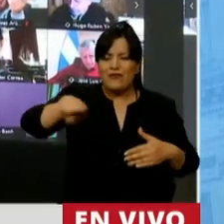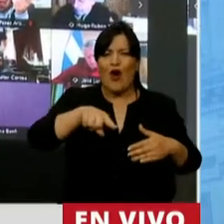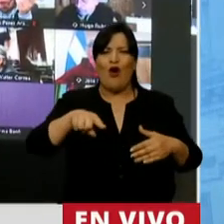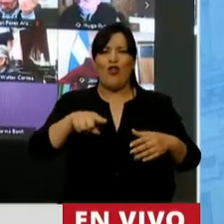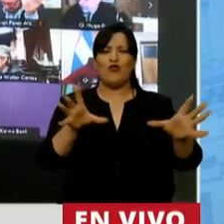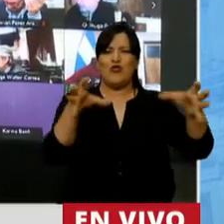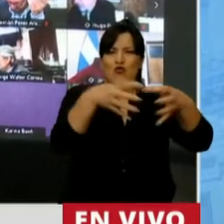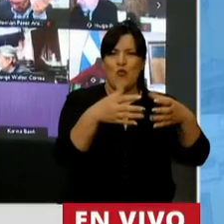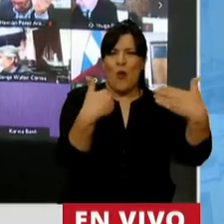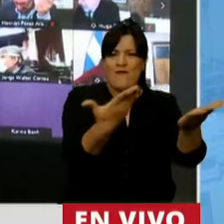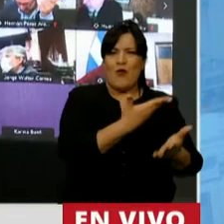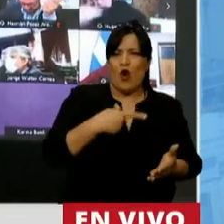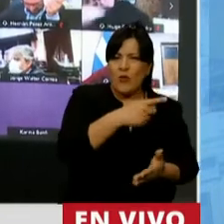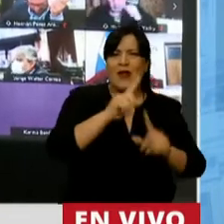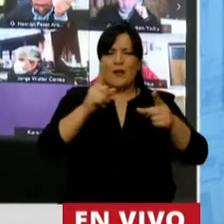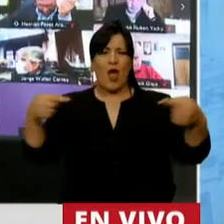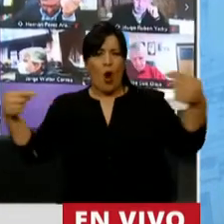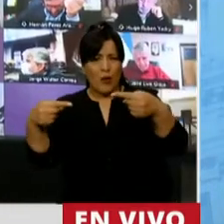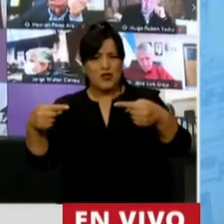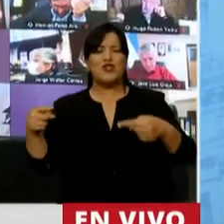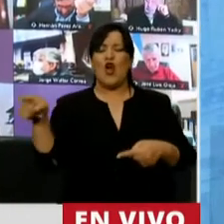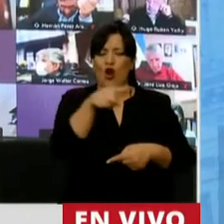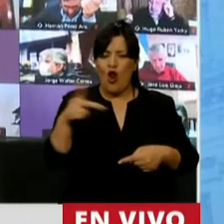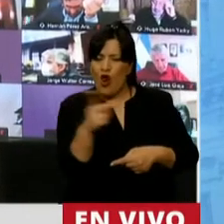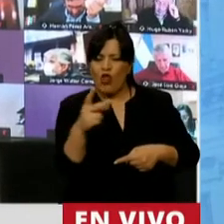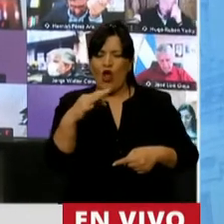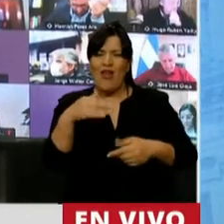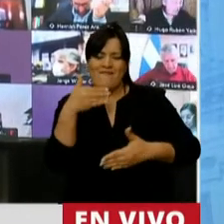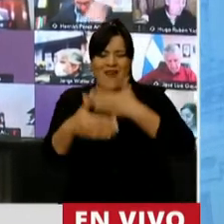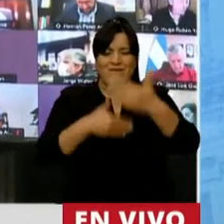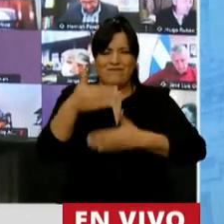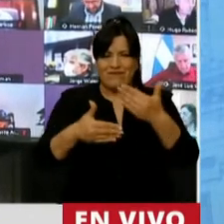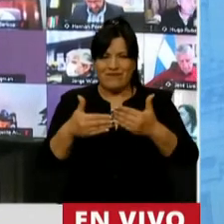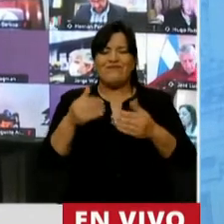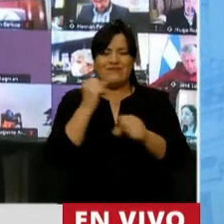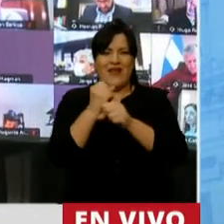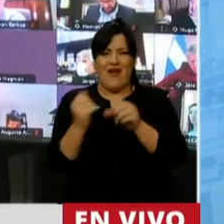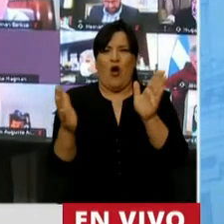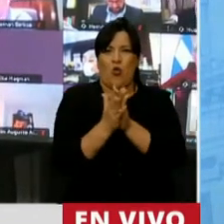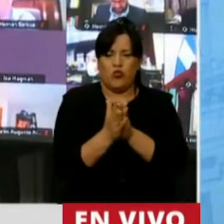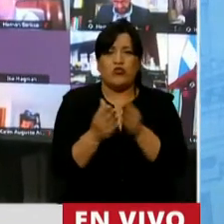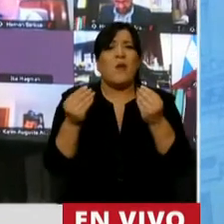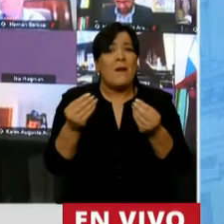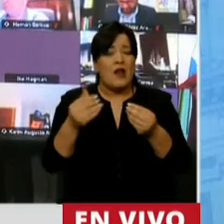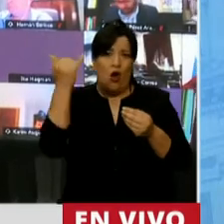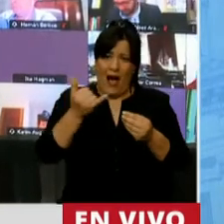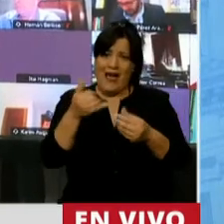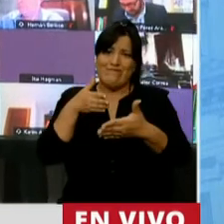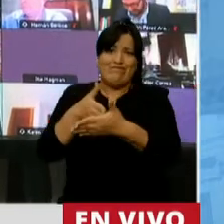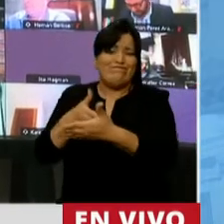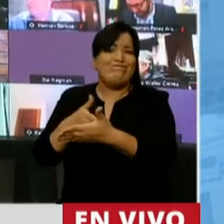entre oficialismo y oposición capaces de sortear los problemas que se generan producto de las trabas que ponen quienes,